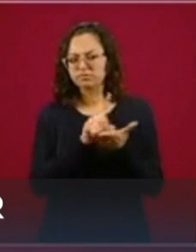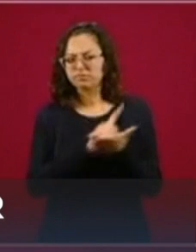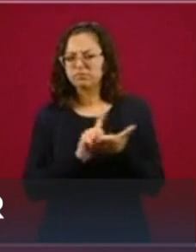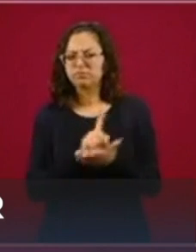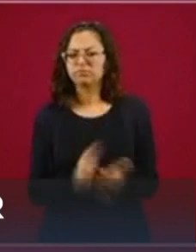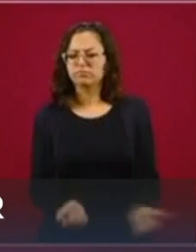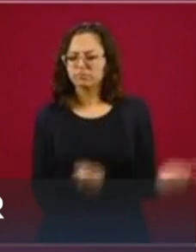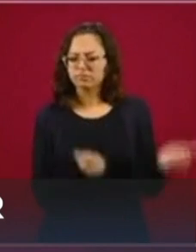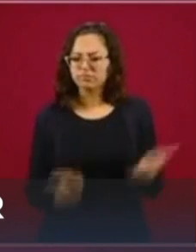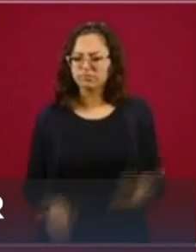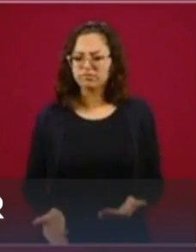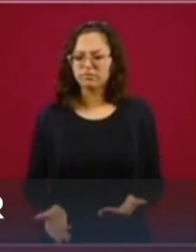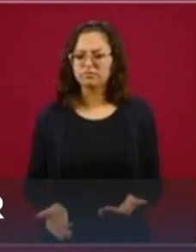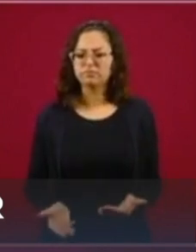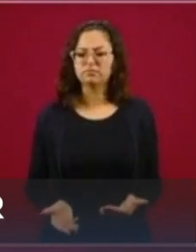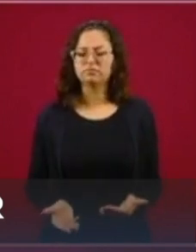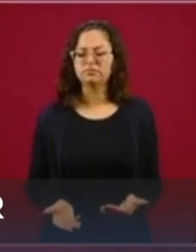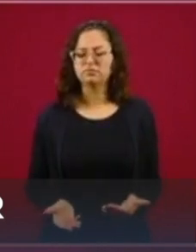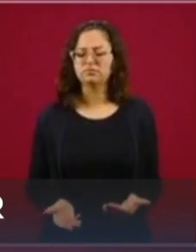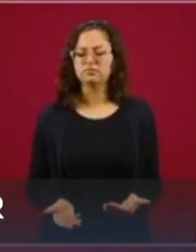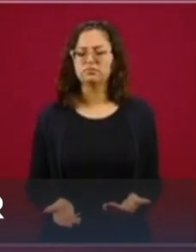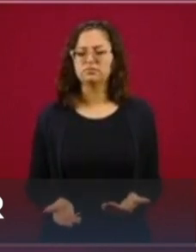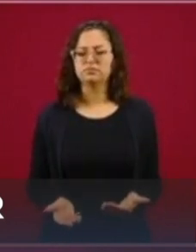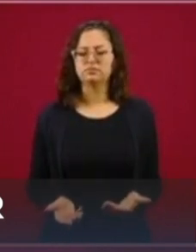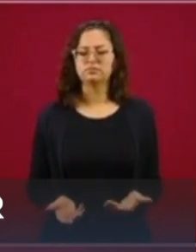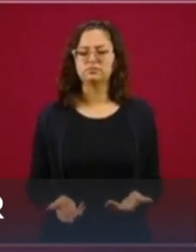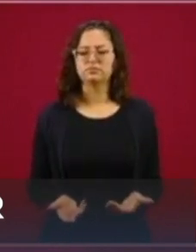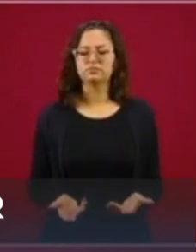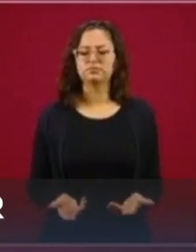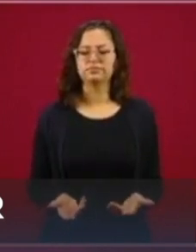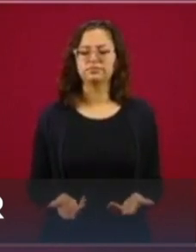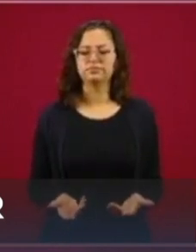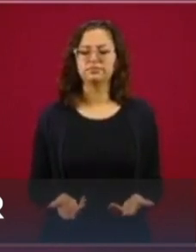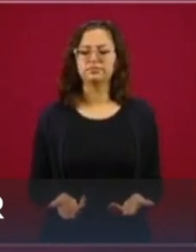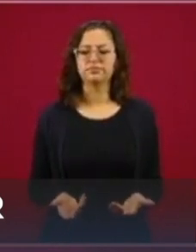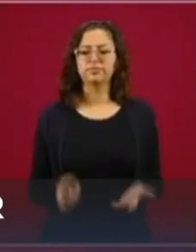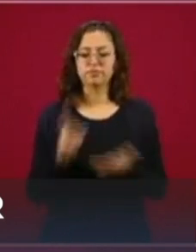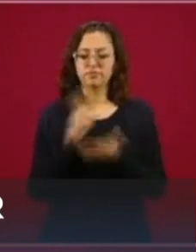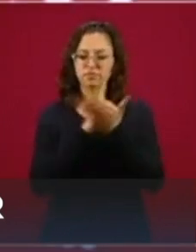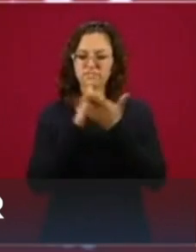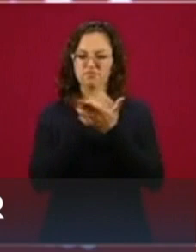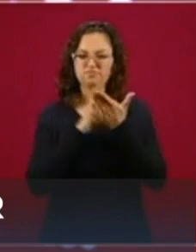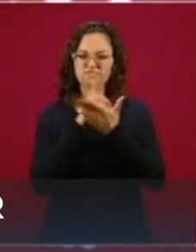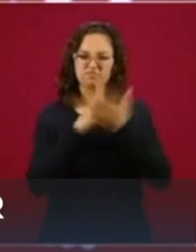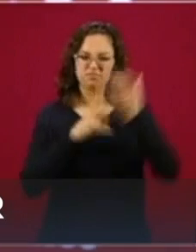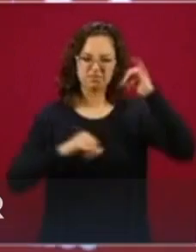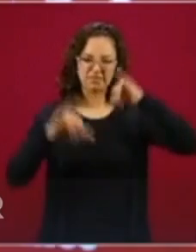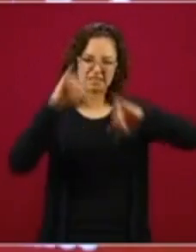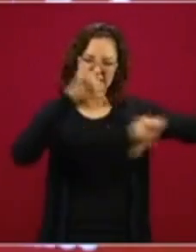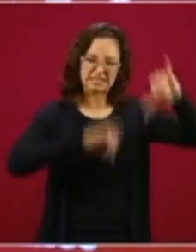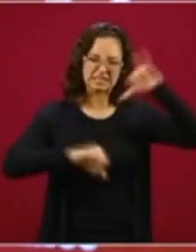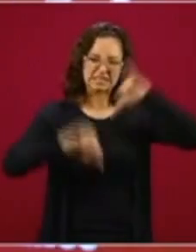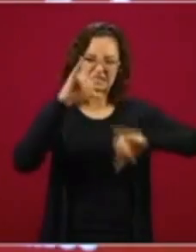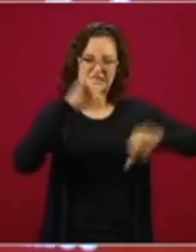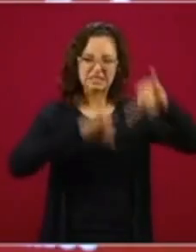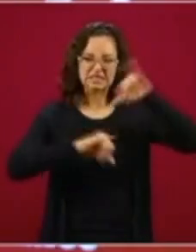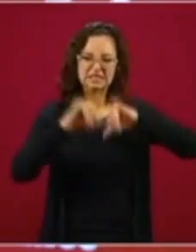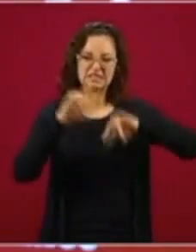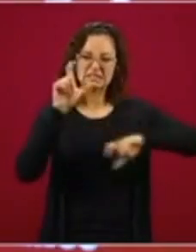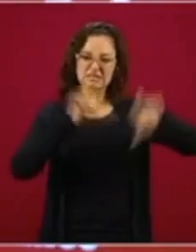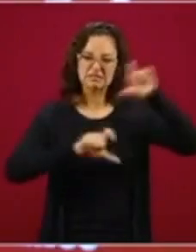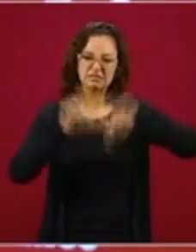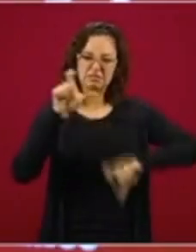de drogas sintéticas de